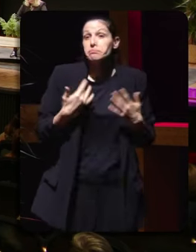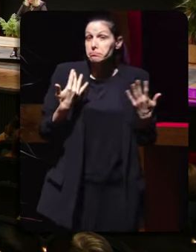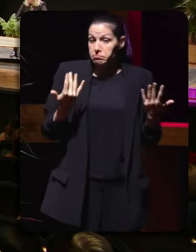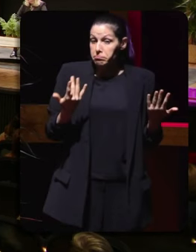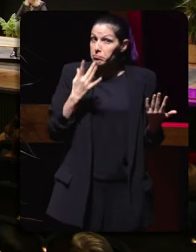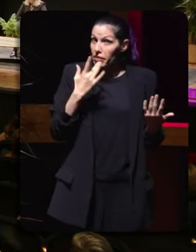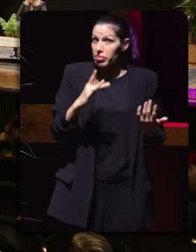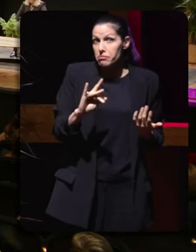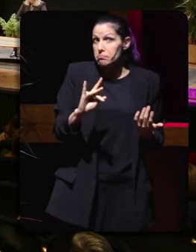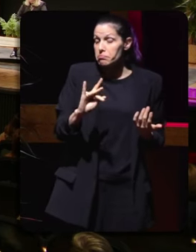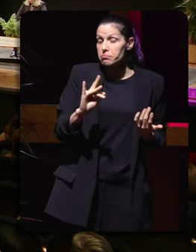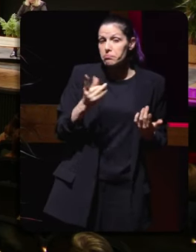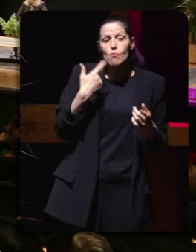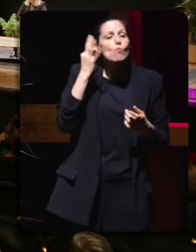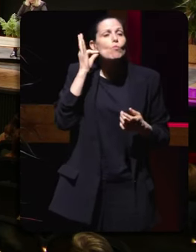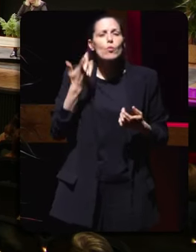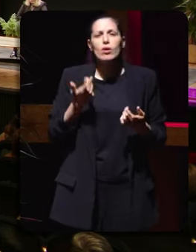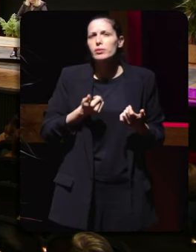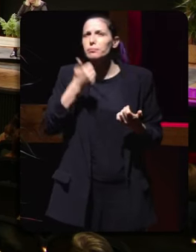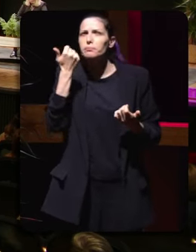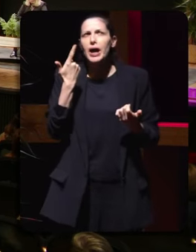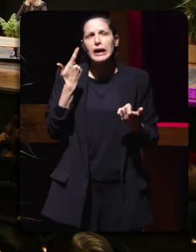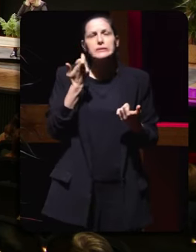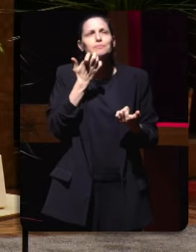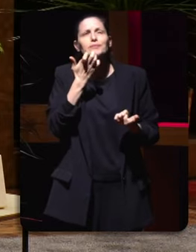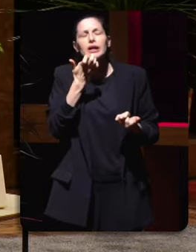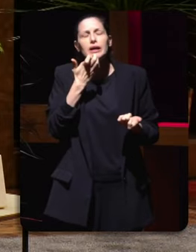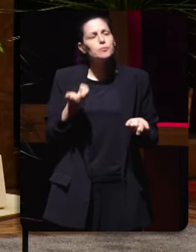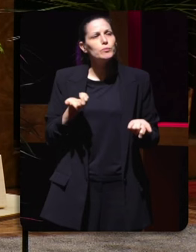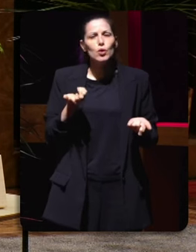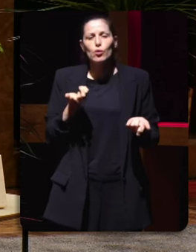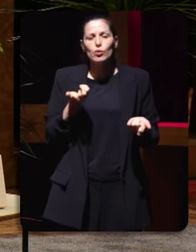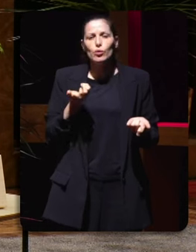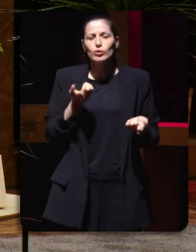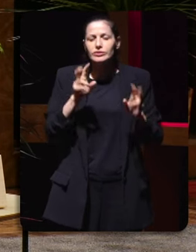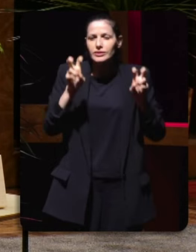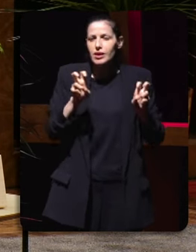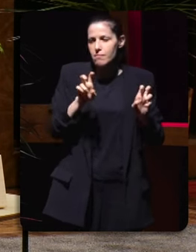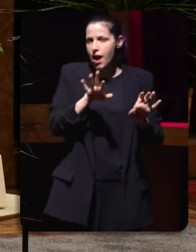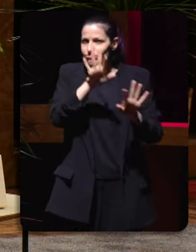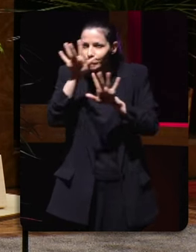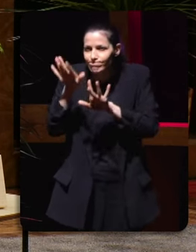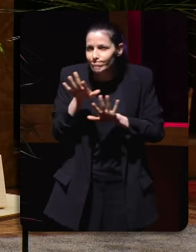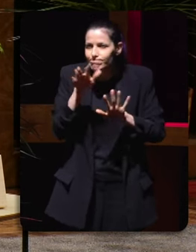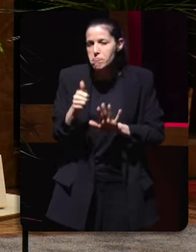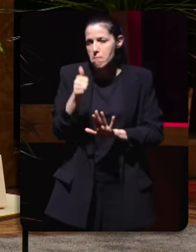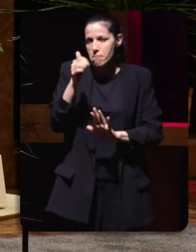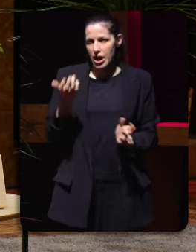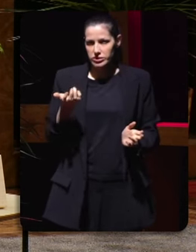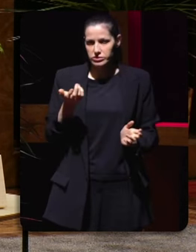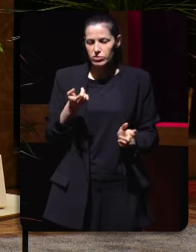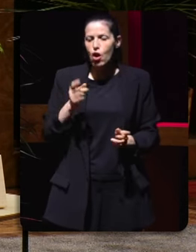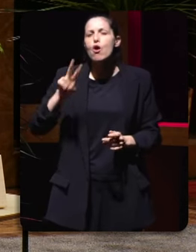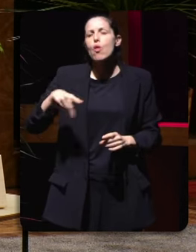mulleres quizáis utilizamos máis o convencemento o sea había do convencemento en lugar do